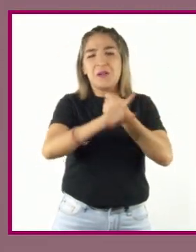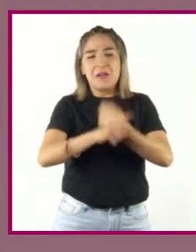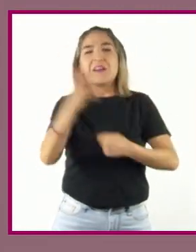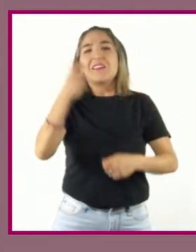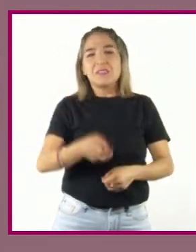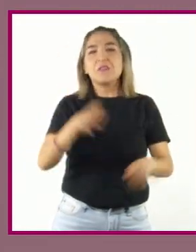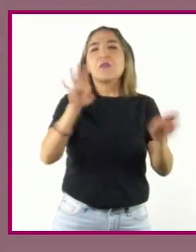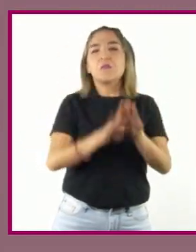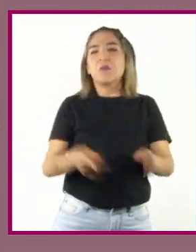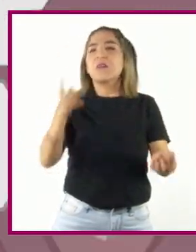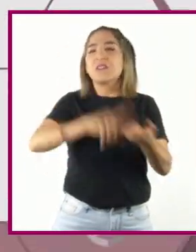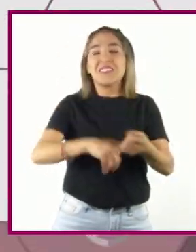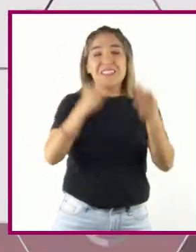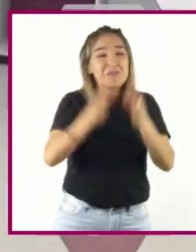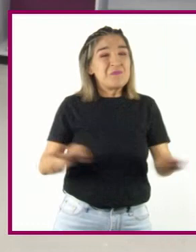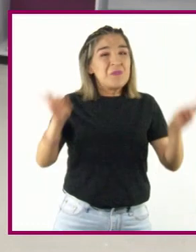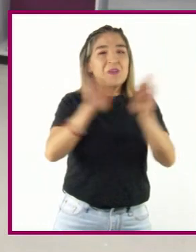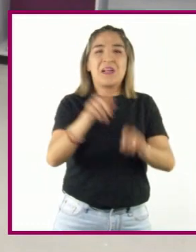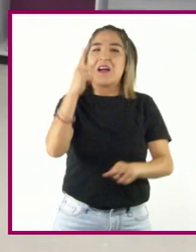contar con el vital líquido.